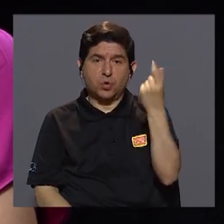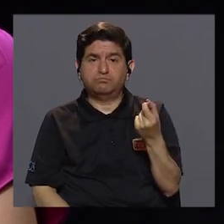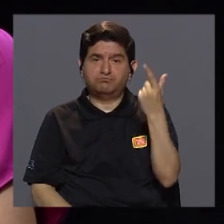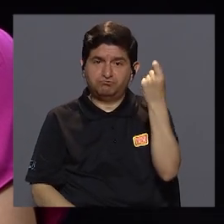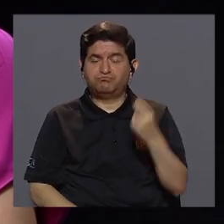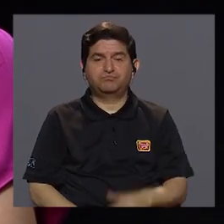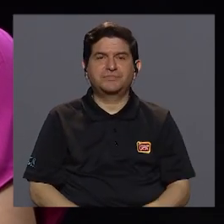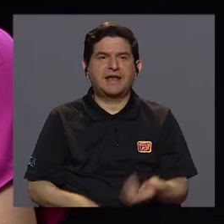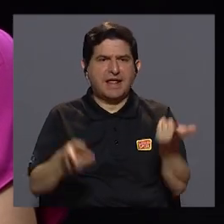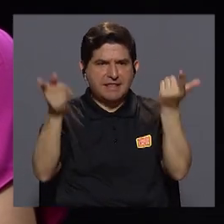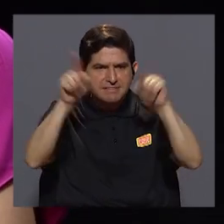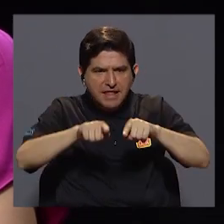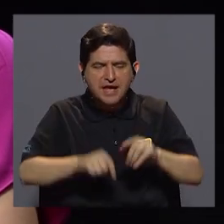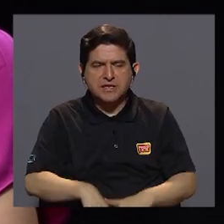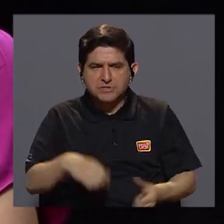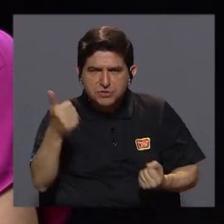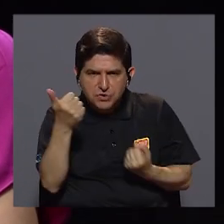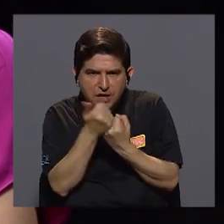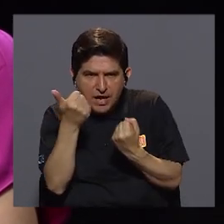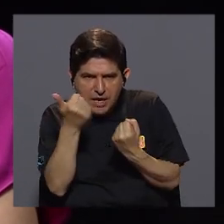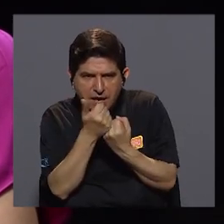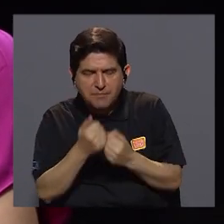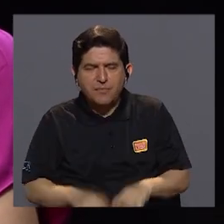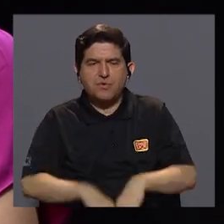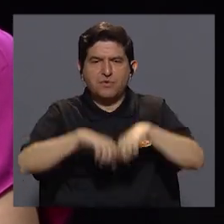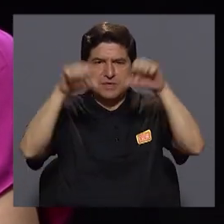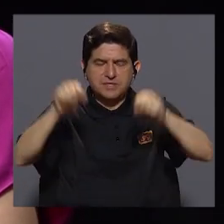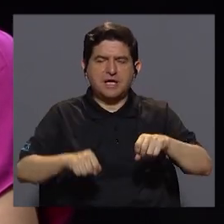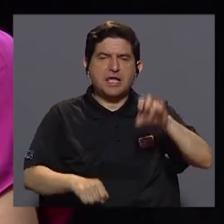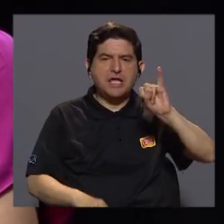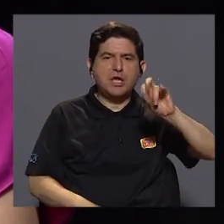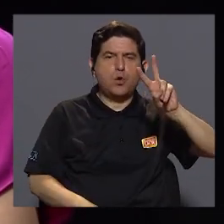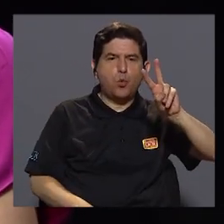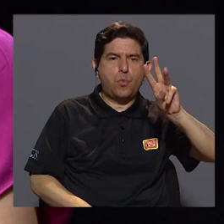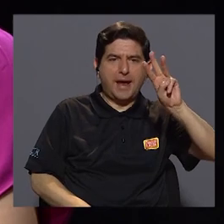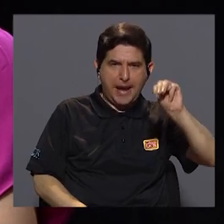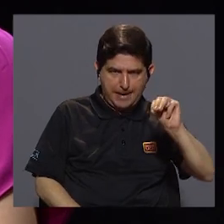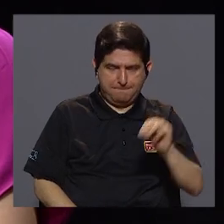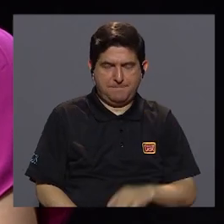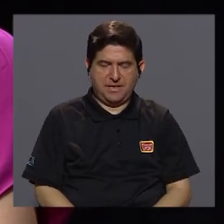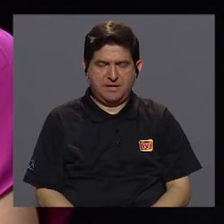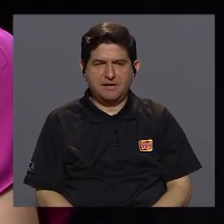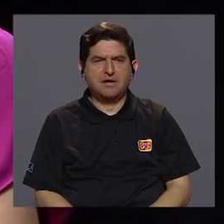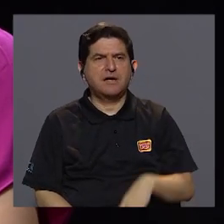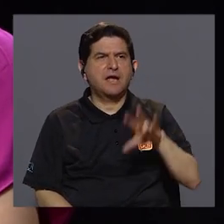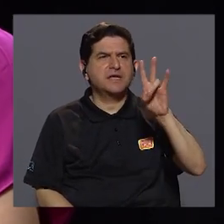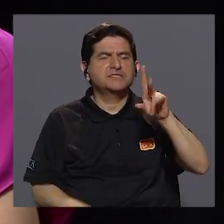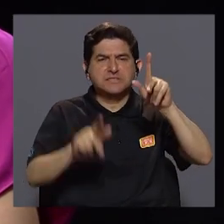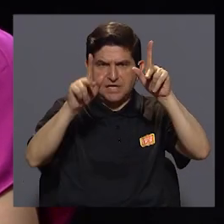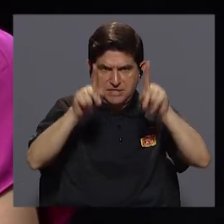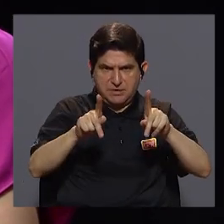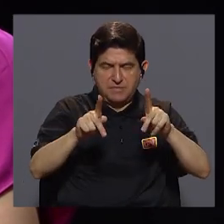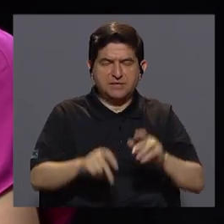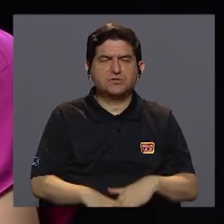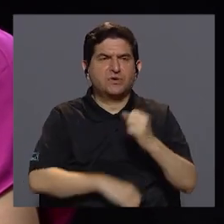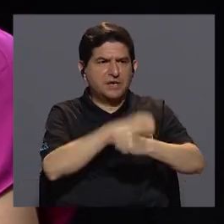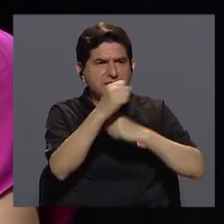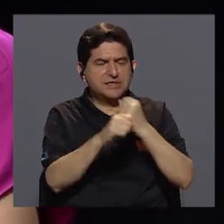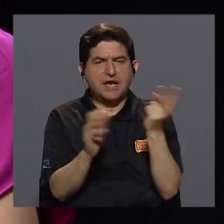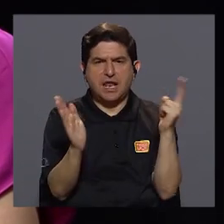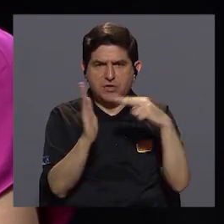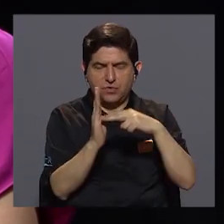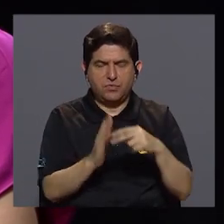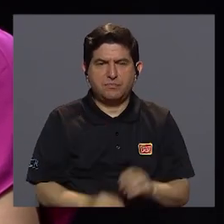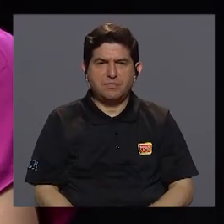De hecho, el radio de soporte en lo que es el régimen de invalidez, vejez y muerte, que estaba en siete personas en el año 2000